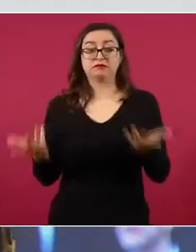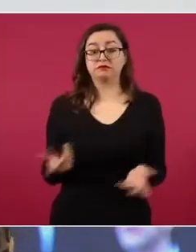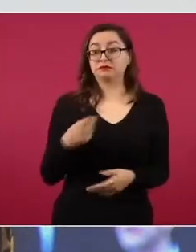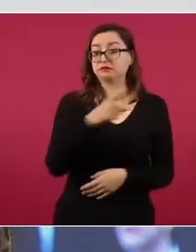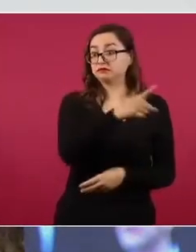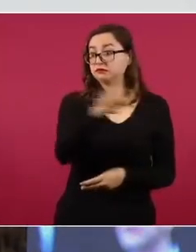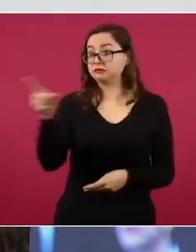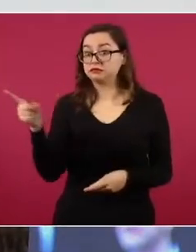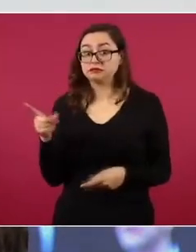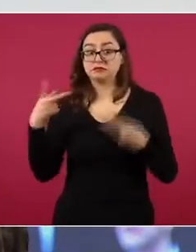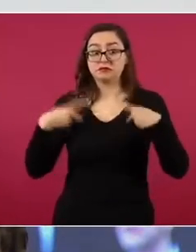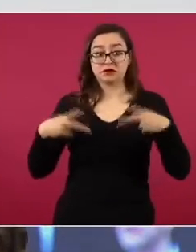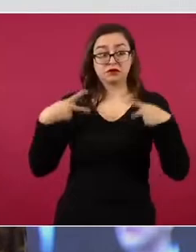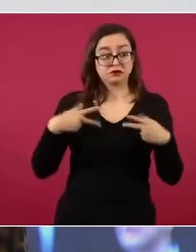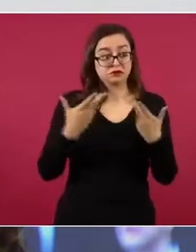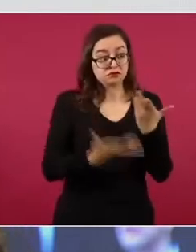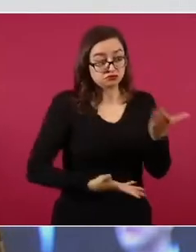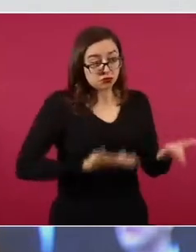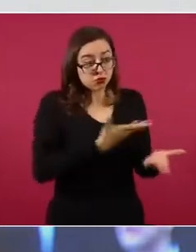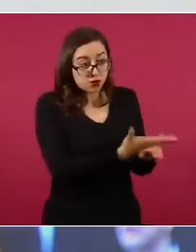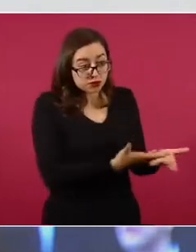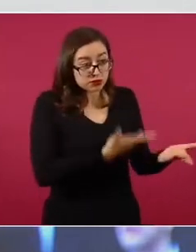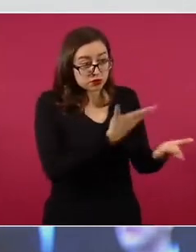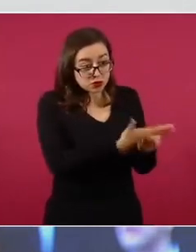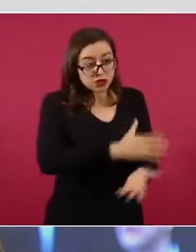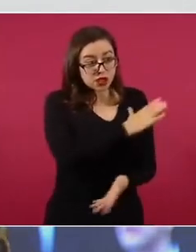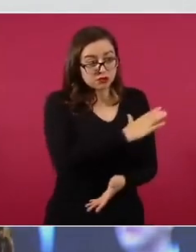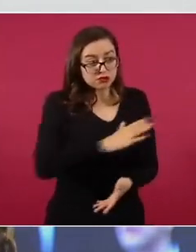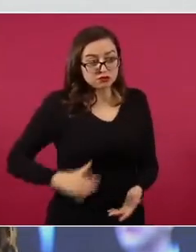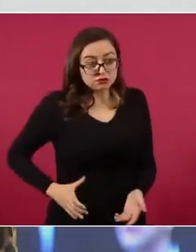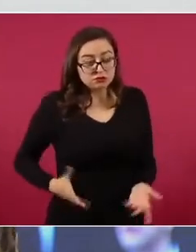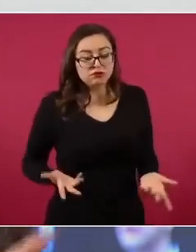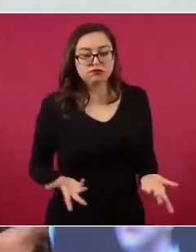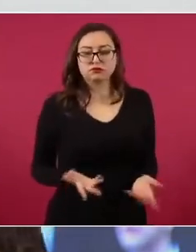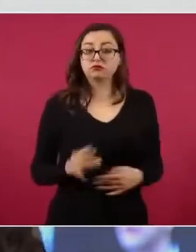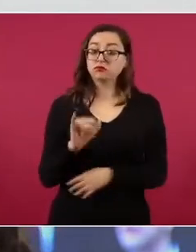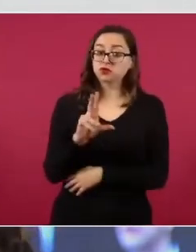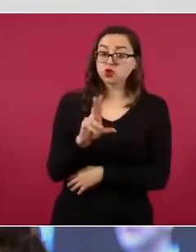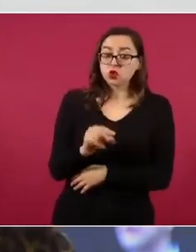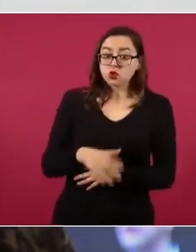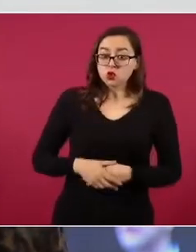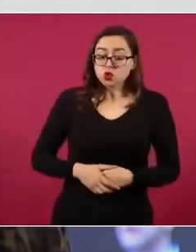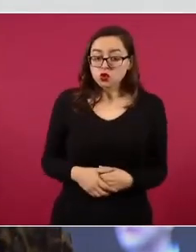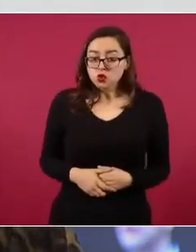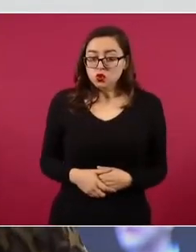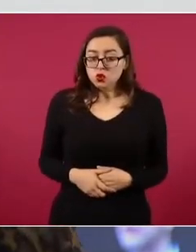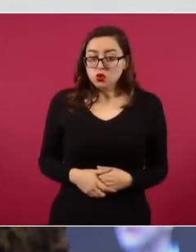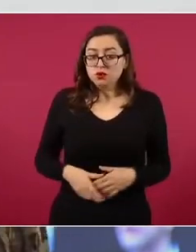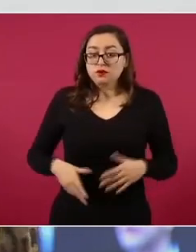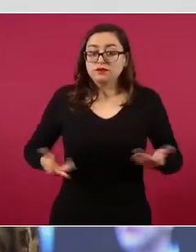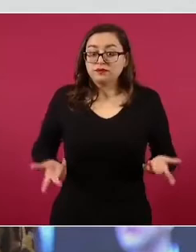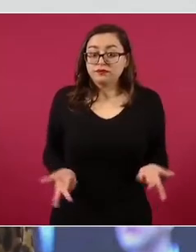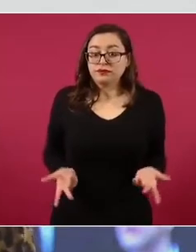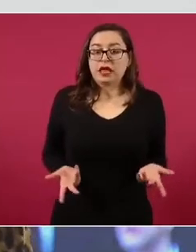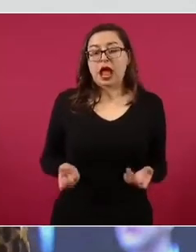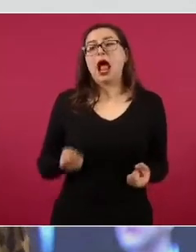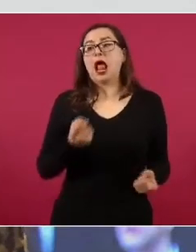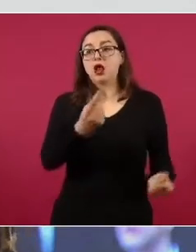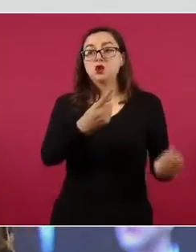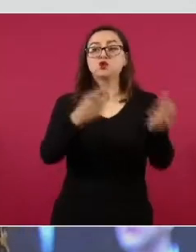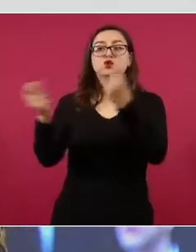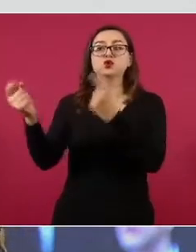candidaturas. ¿No que no? Ha habido expresiones, dice el consejero presidente, que lo han planteado,